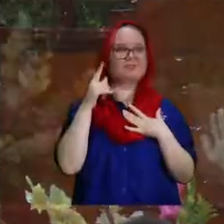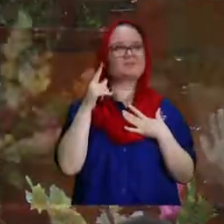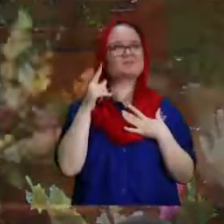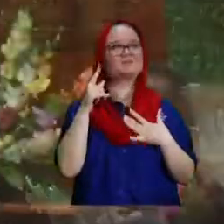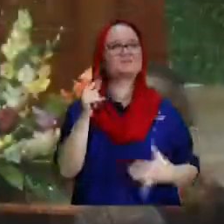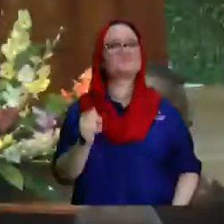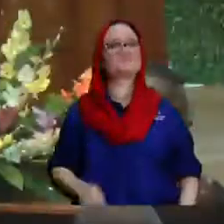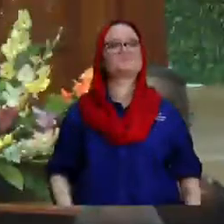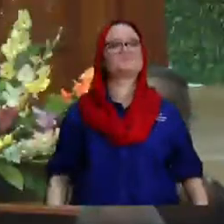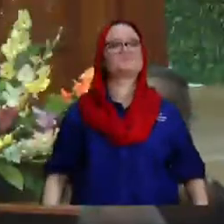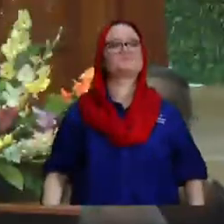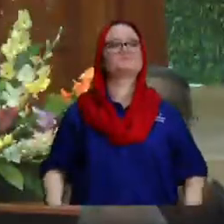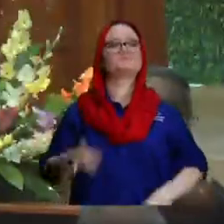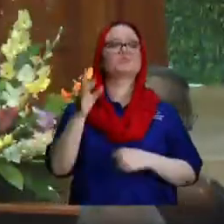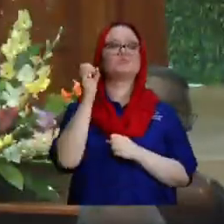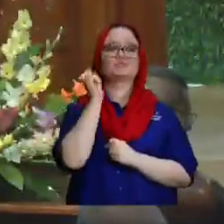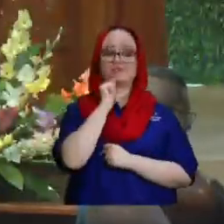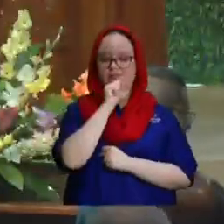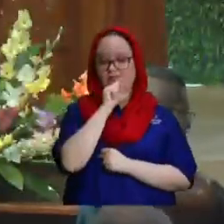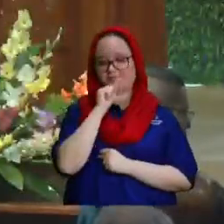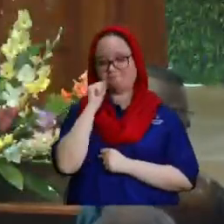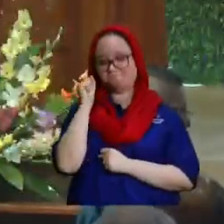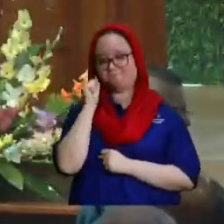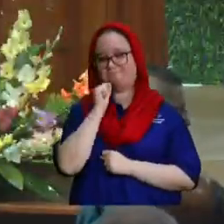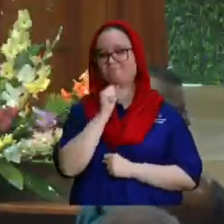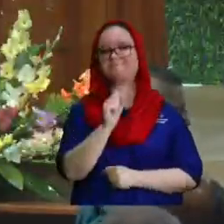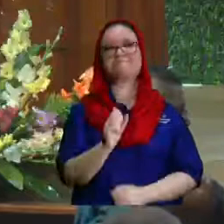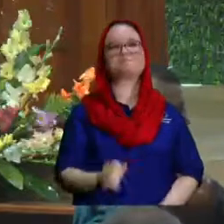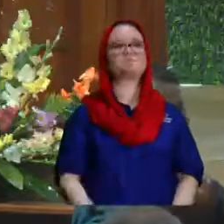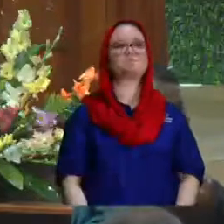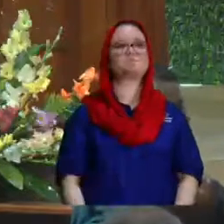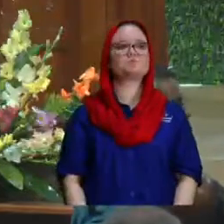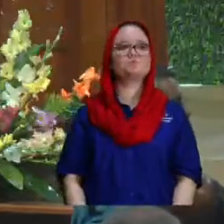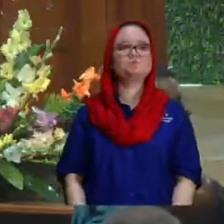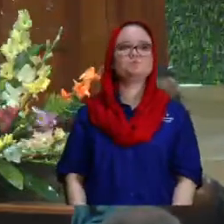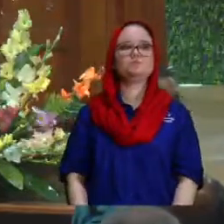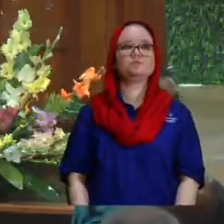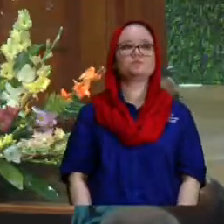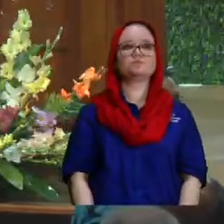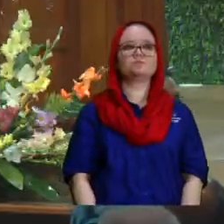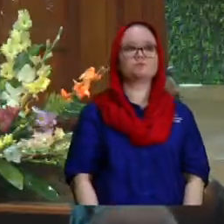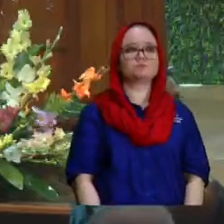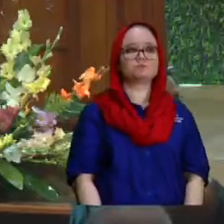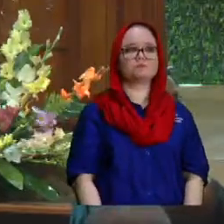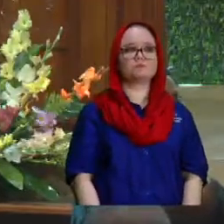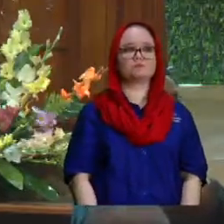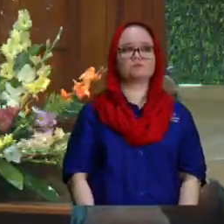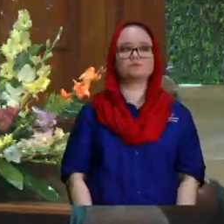cantémoslo y vamos a orar después por los que están viniendo solo estoy dando también un espacio más por si alguien más quiere venir